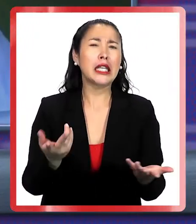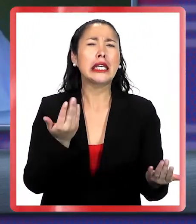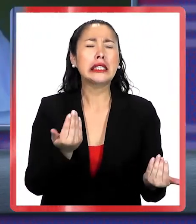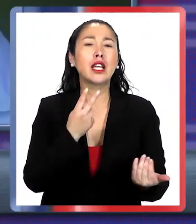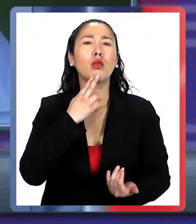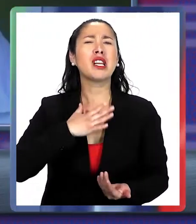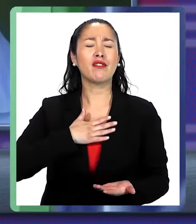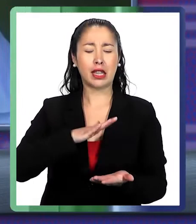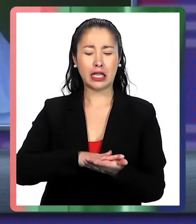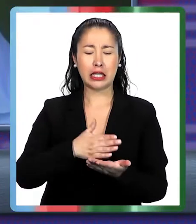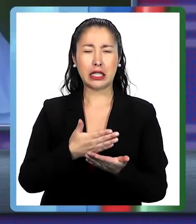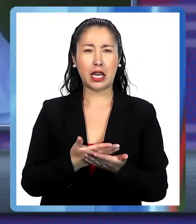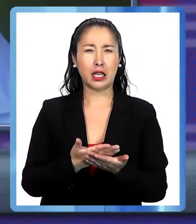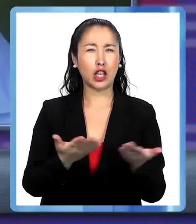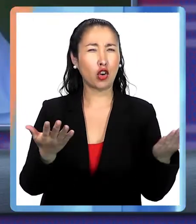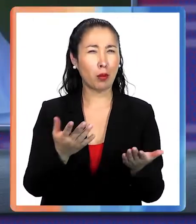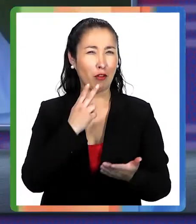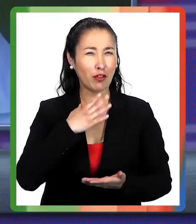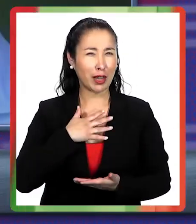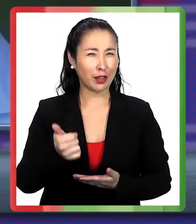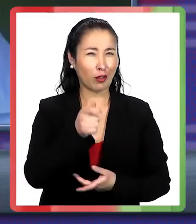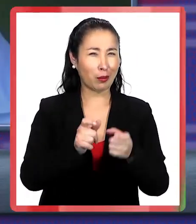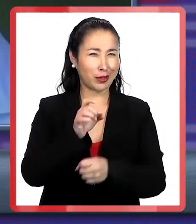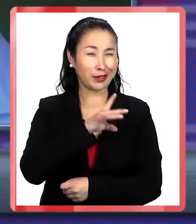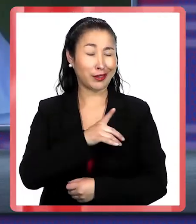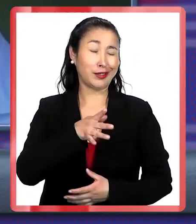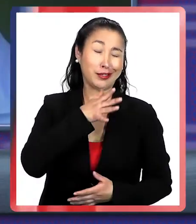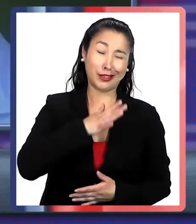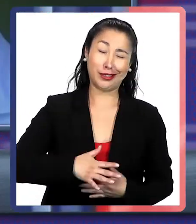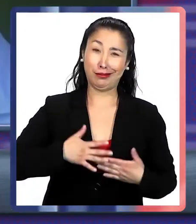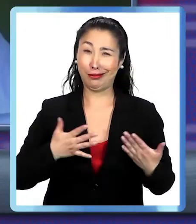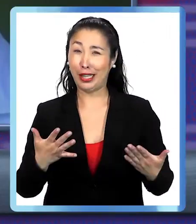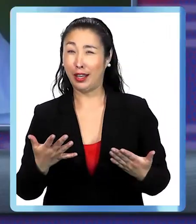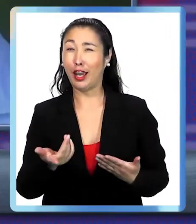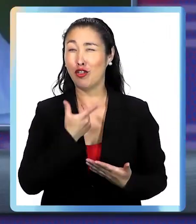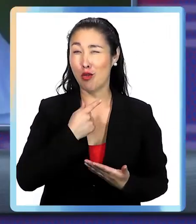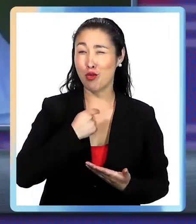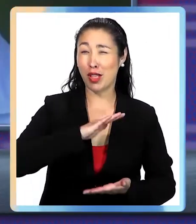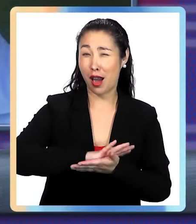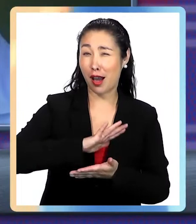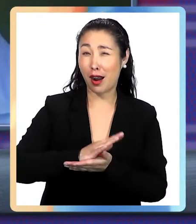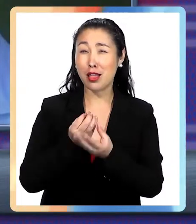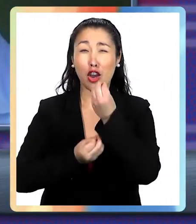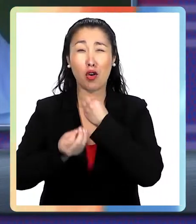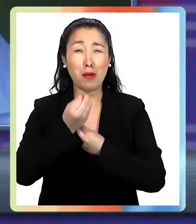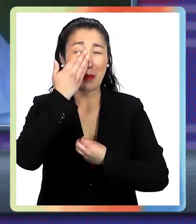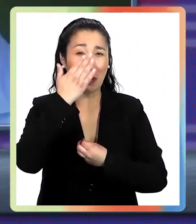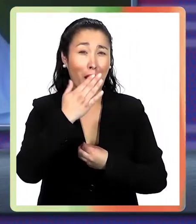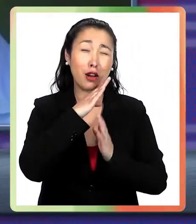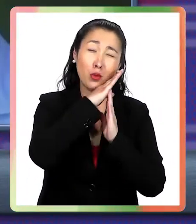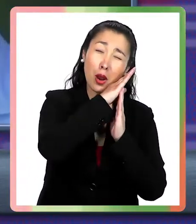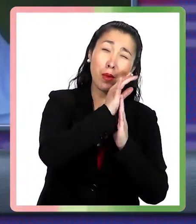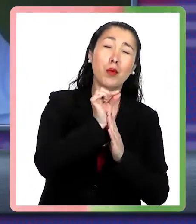sana. ¿Cómo es la vida de los chilenos? No sé, me da la sensación que somos muy buenos para el carrete, nos alimentamos mal, dormimos